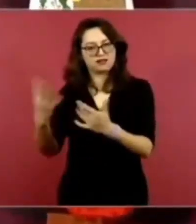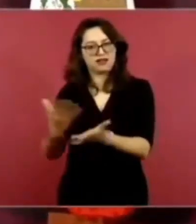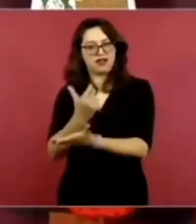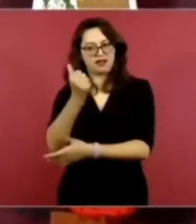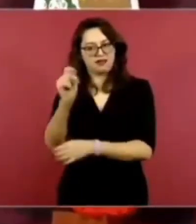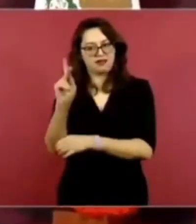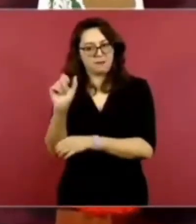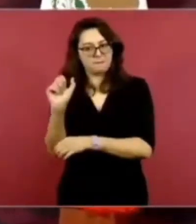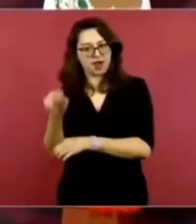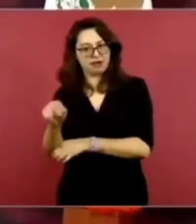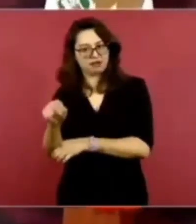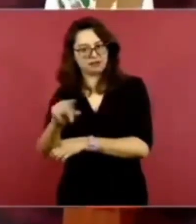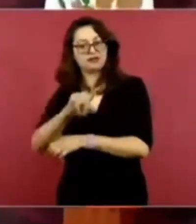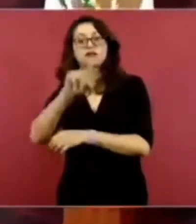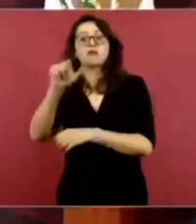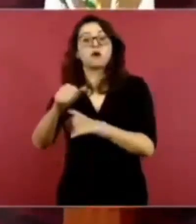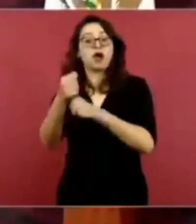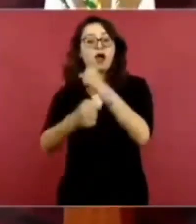en el dos mil doce